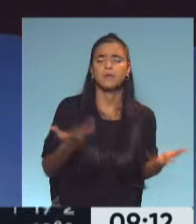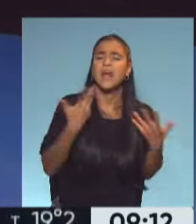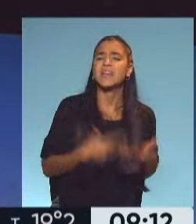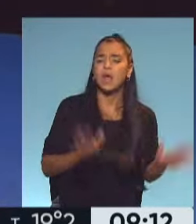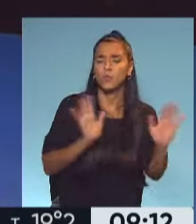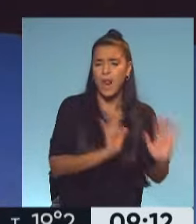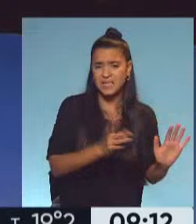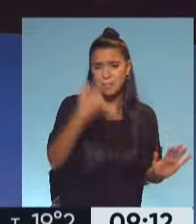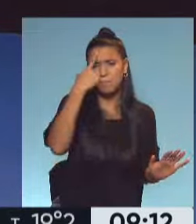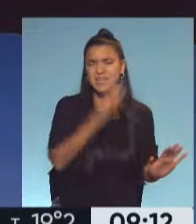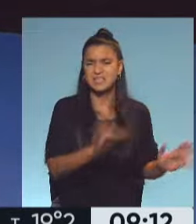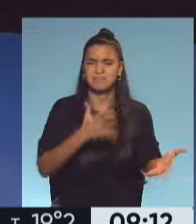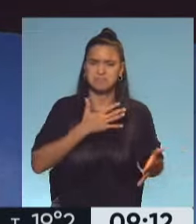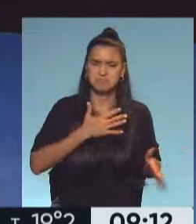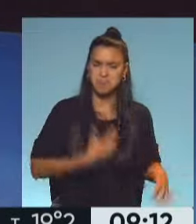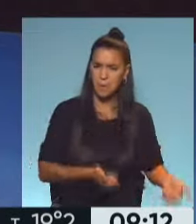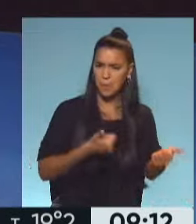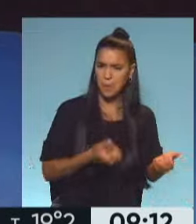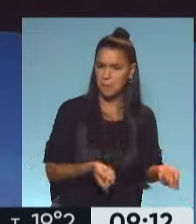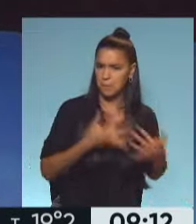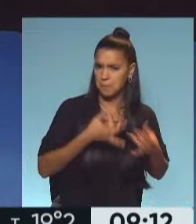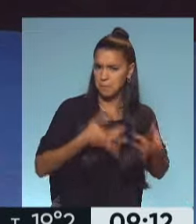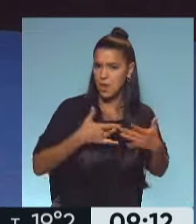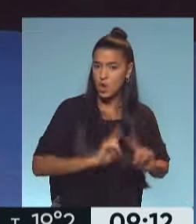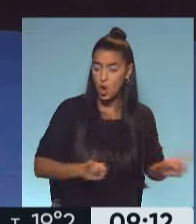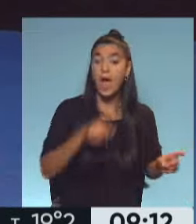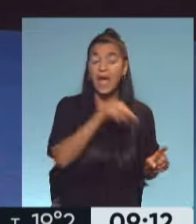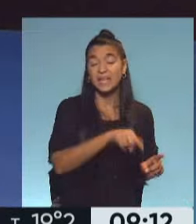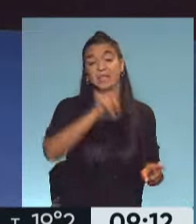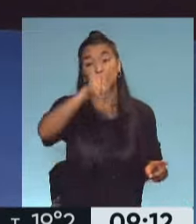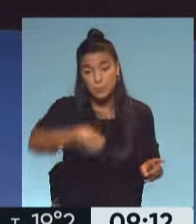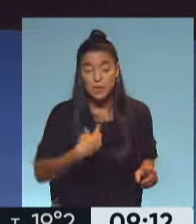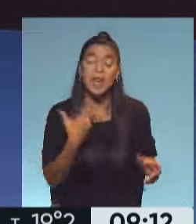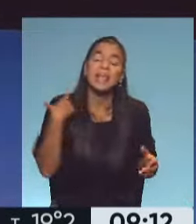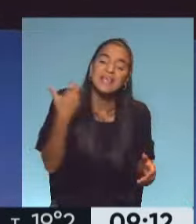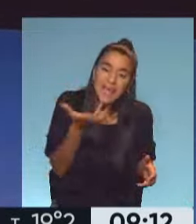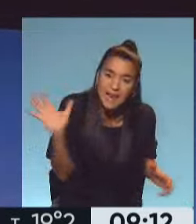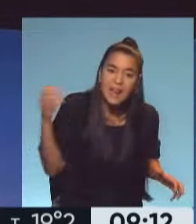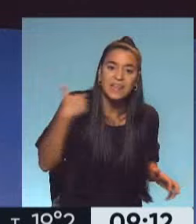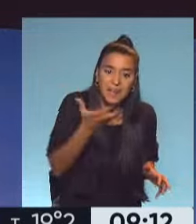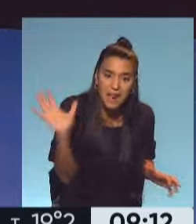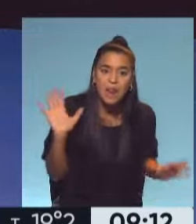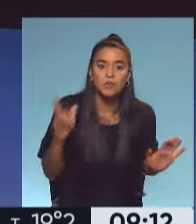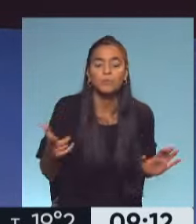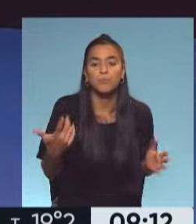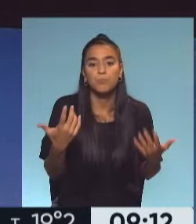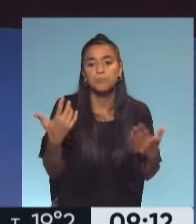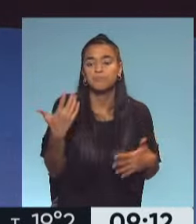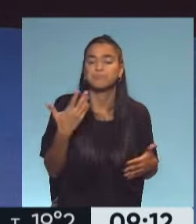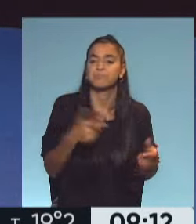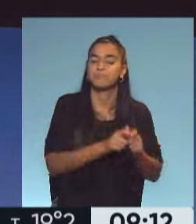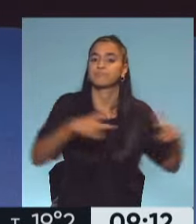natural que así sea, que se creen que no les va a pasar nada, y de hecho, tienen en general, en general, por supuesto, mejor evolución.